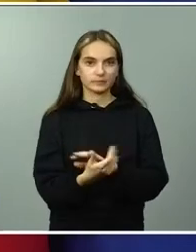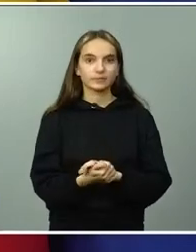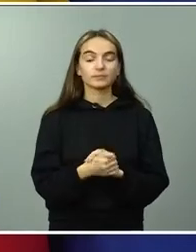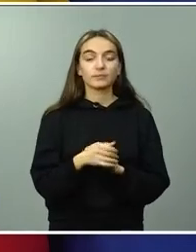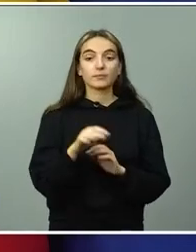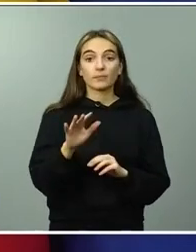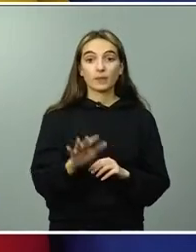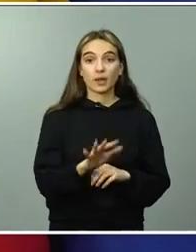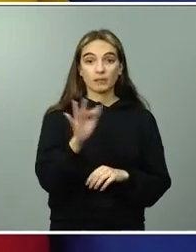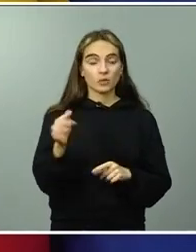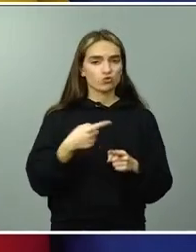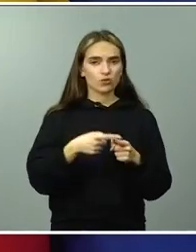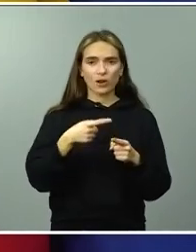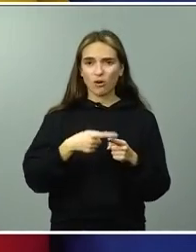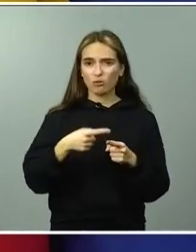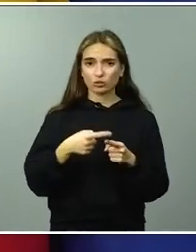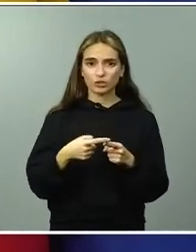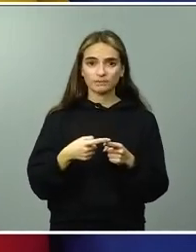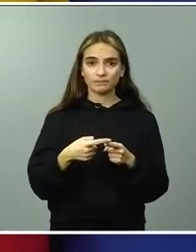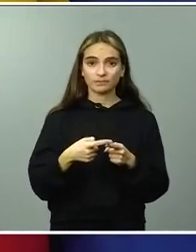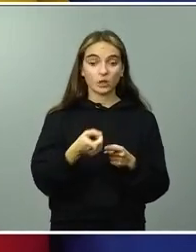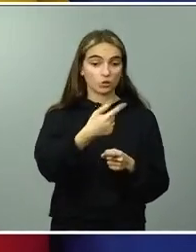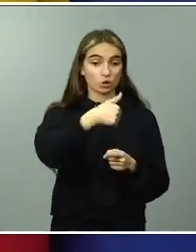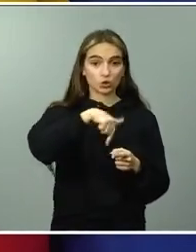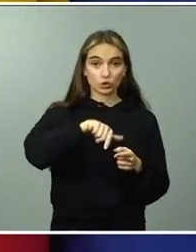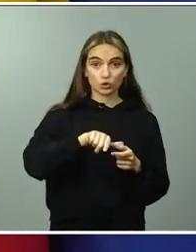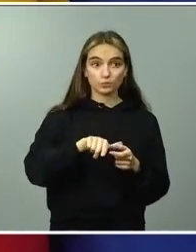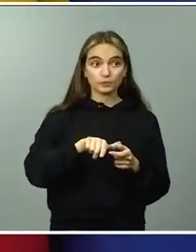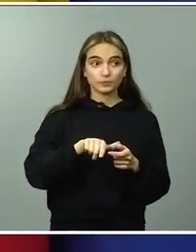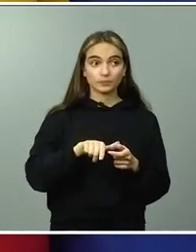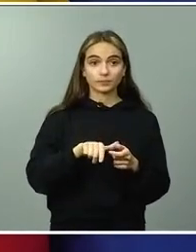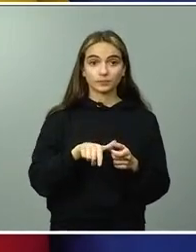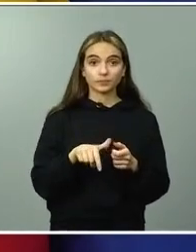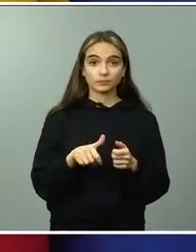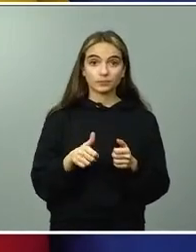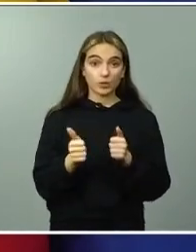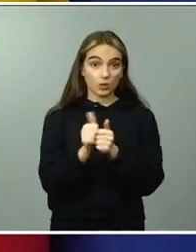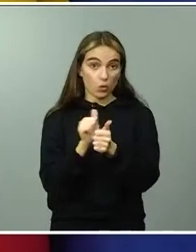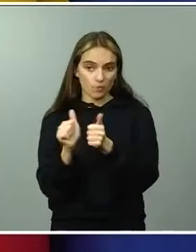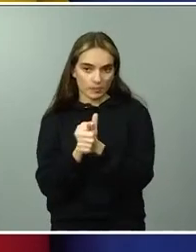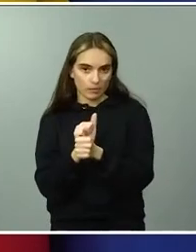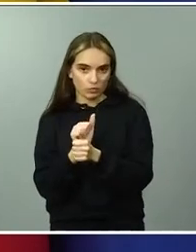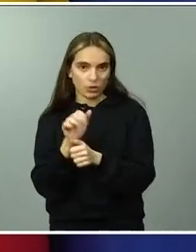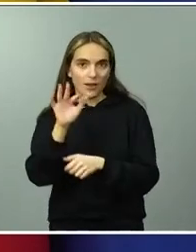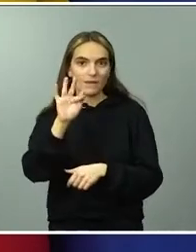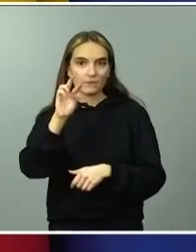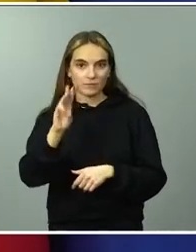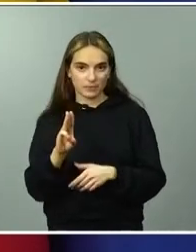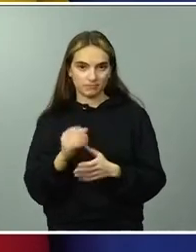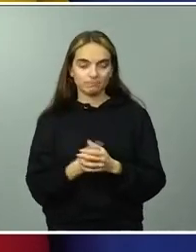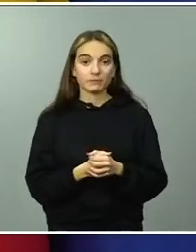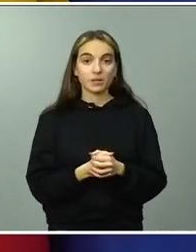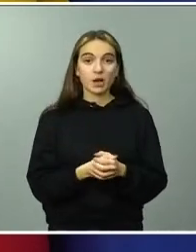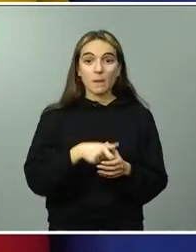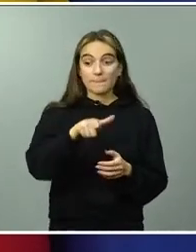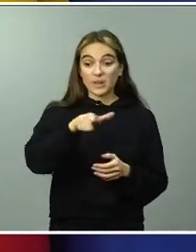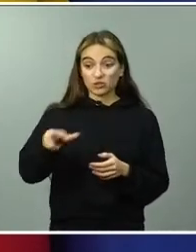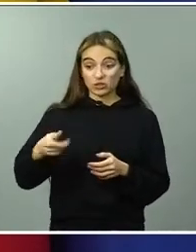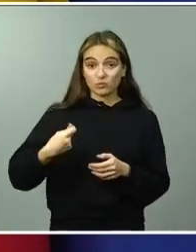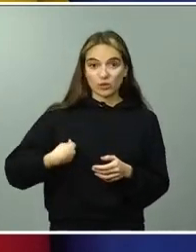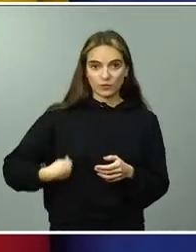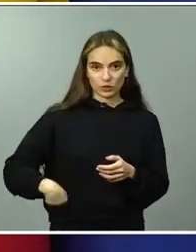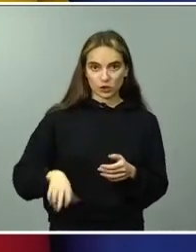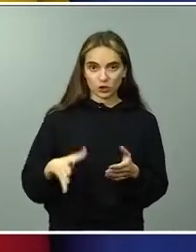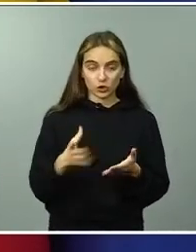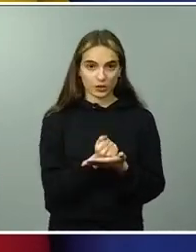aspecto también que lo copiamos a lo que se hace a través de la formación profesional. Todos los profesionales del sector artístico y del